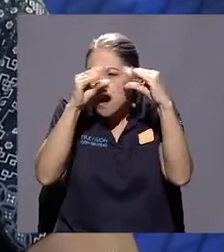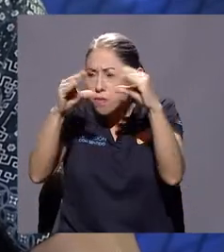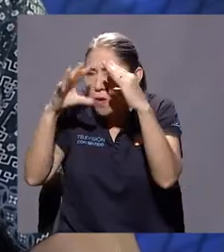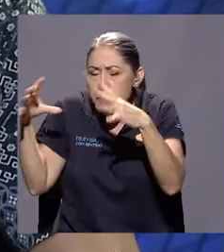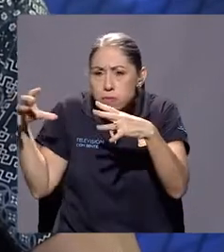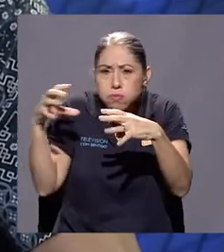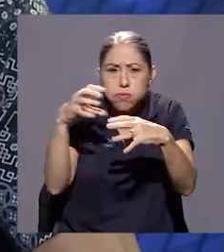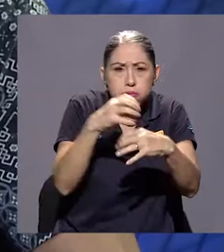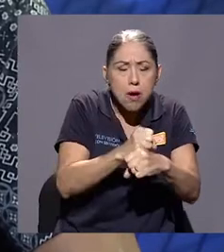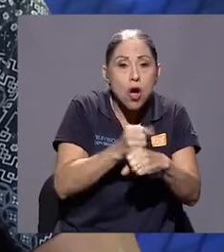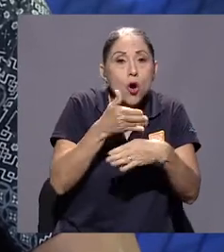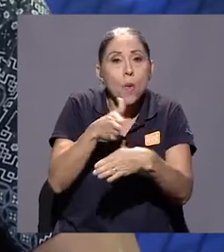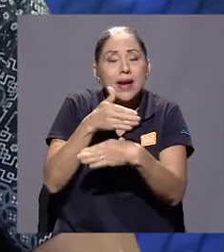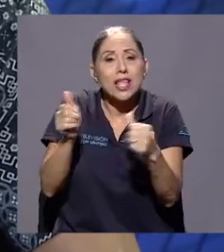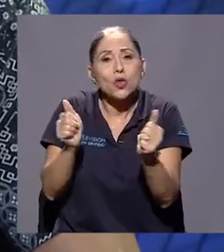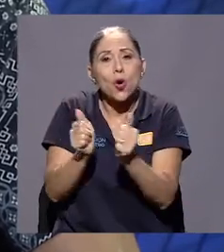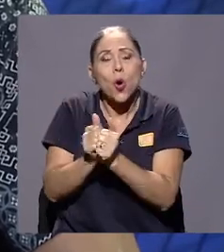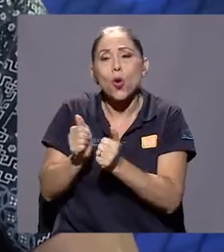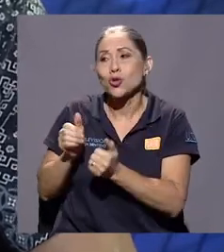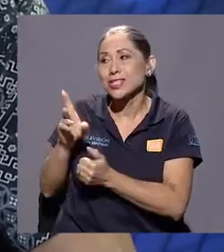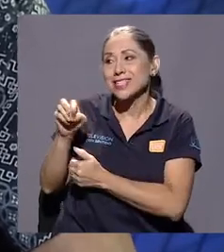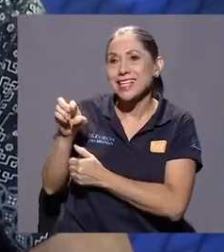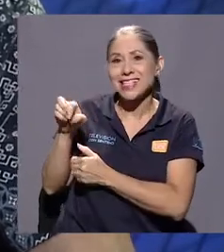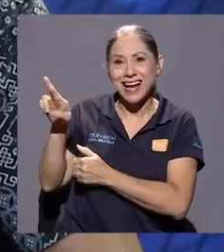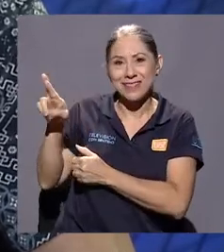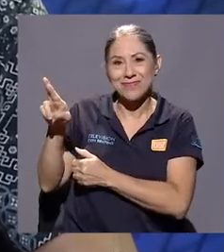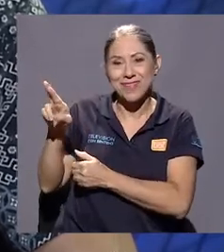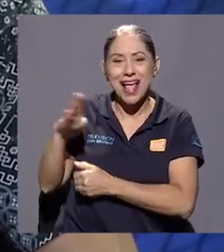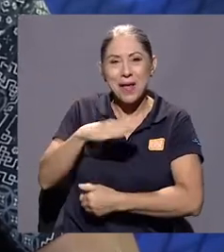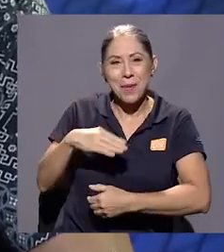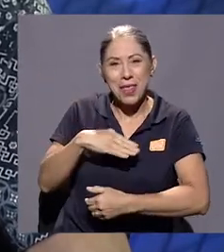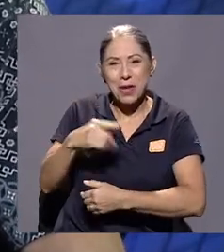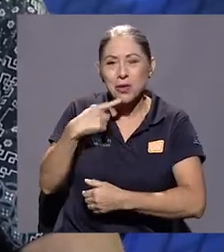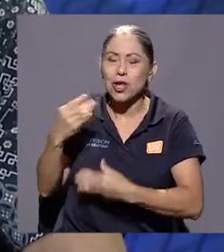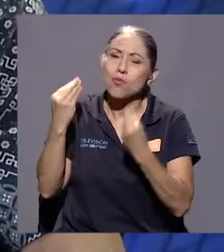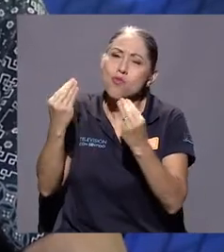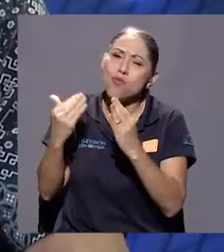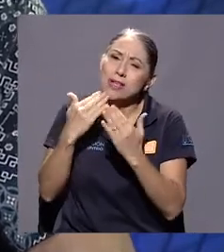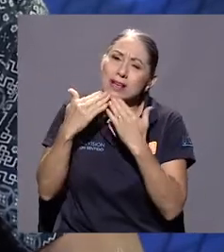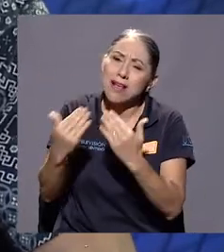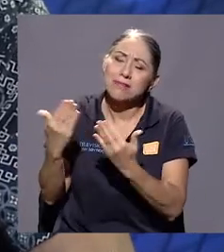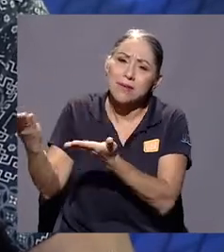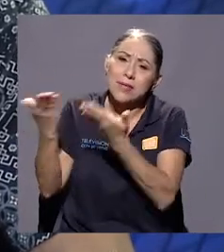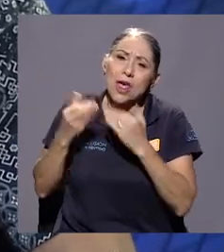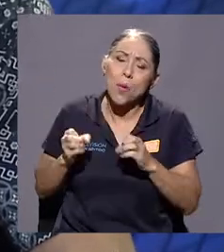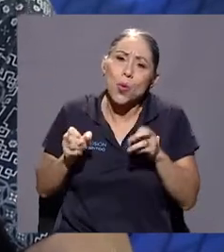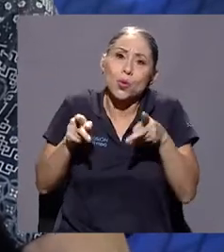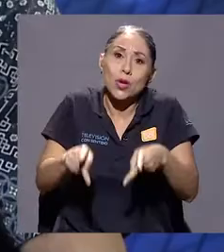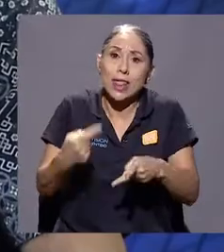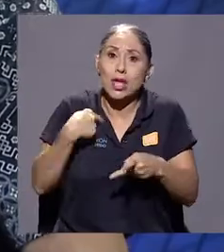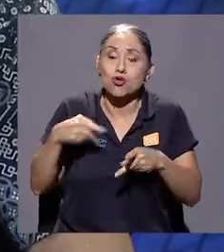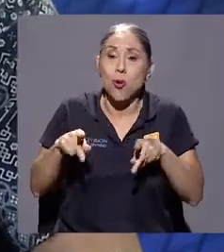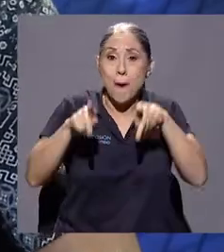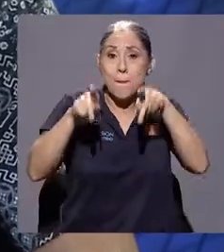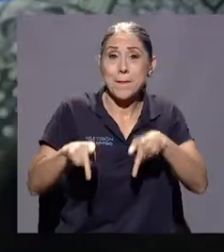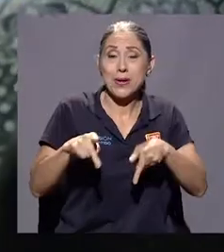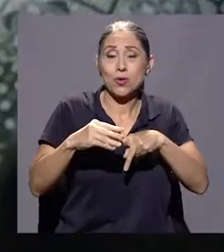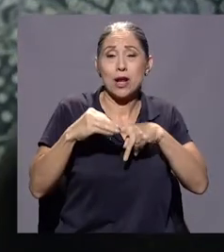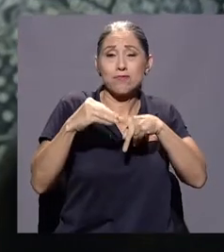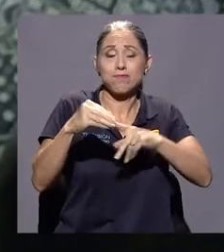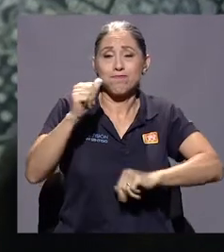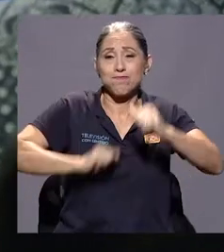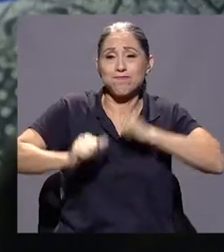con César, el padrino. Mil gracias siempre le digo por esta gran oportunidad que me da de ser su protagonista de una película.